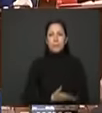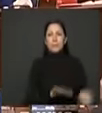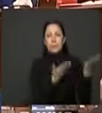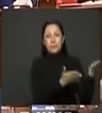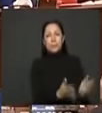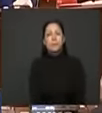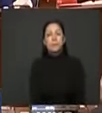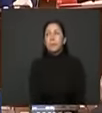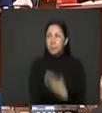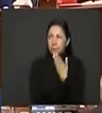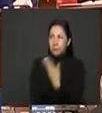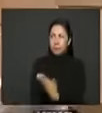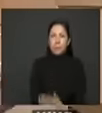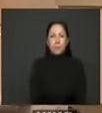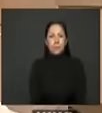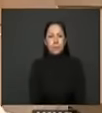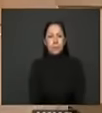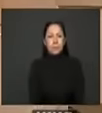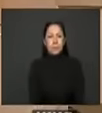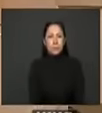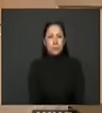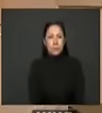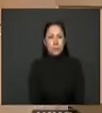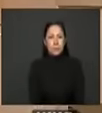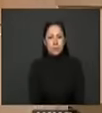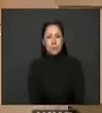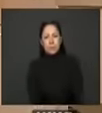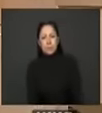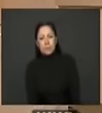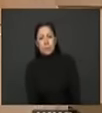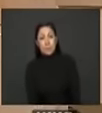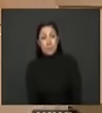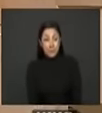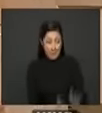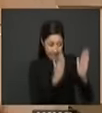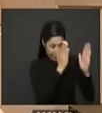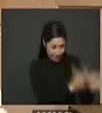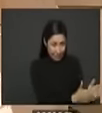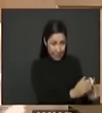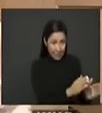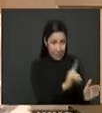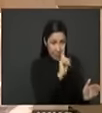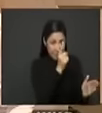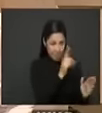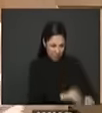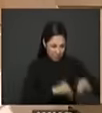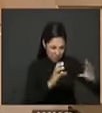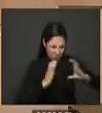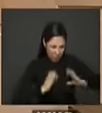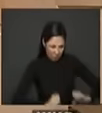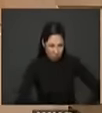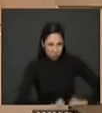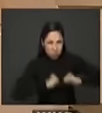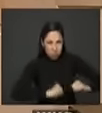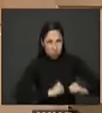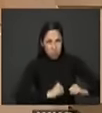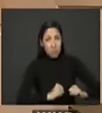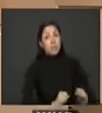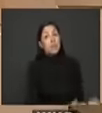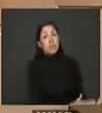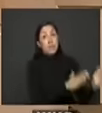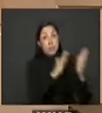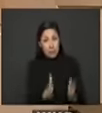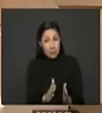presidenta muy amable. El segundo punto el segundo eje de las inversiones que les queremos proponer y el orden no es